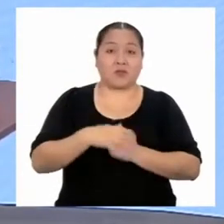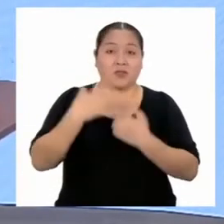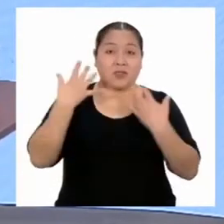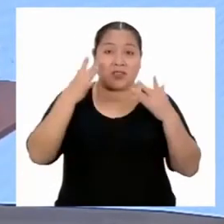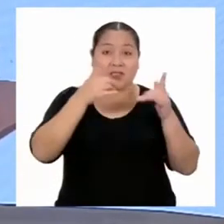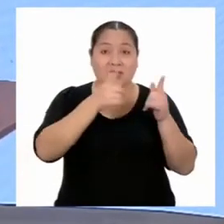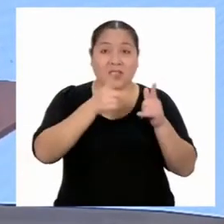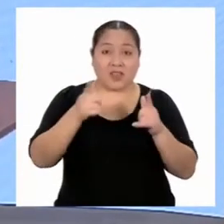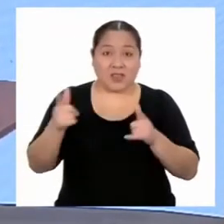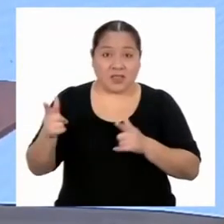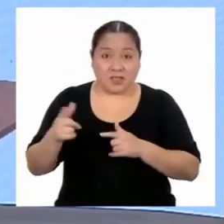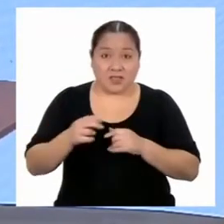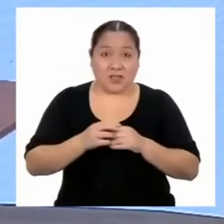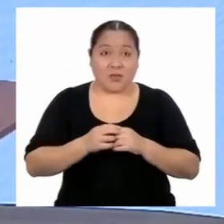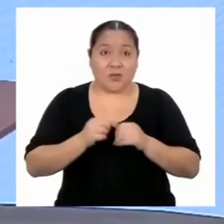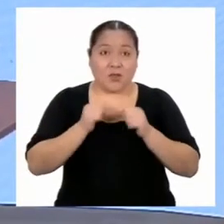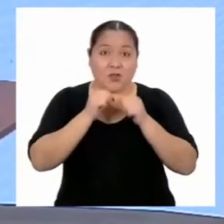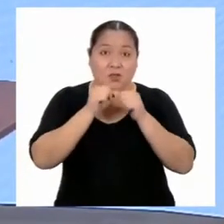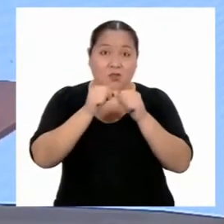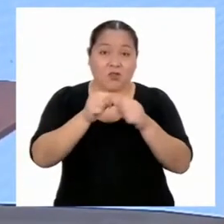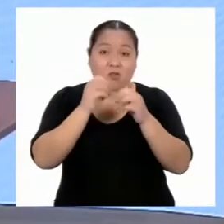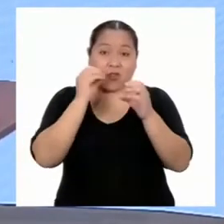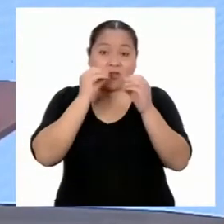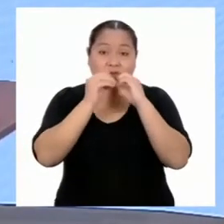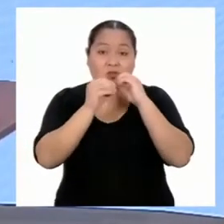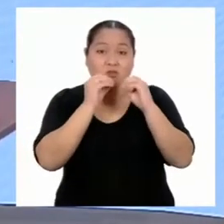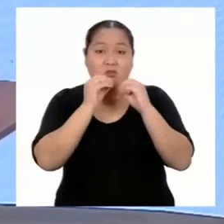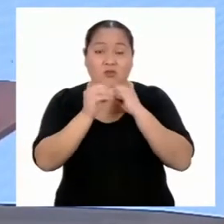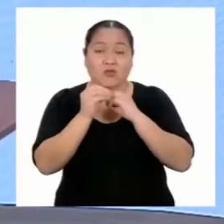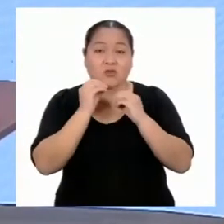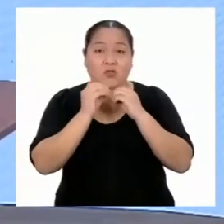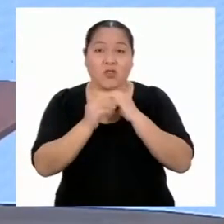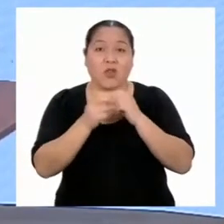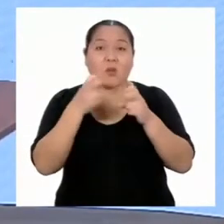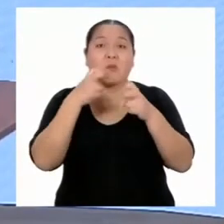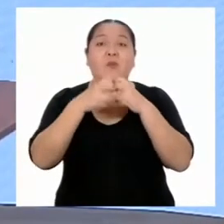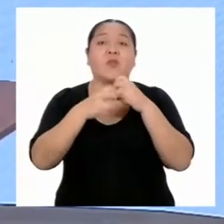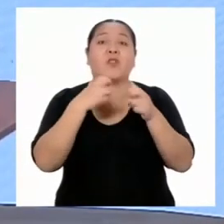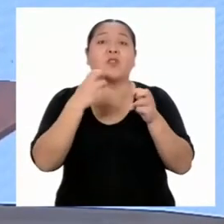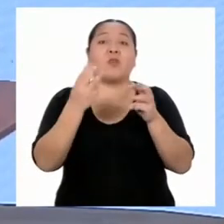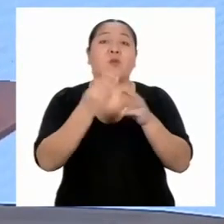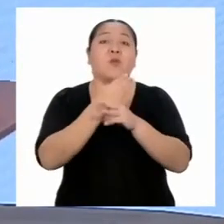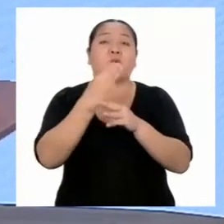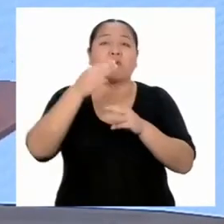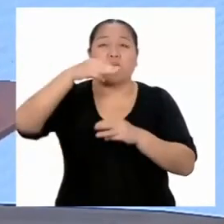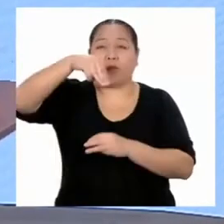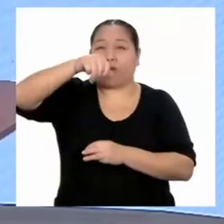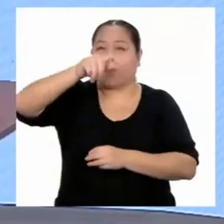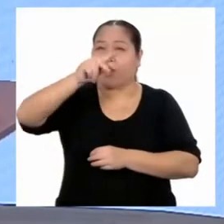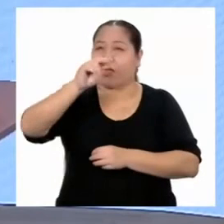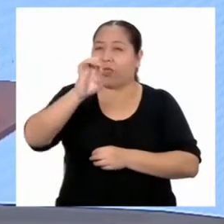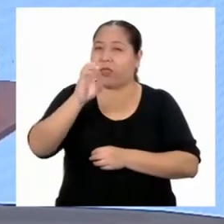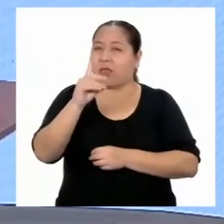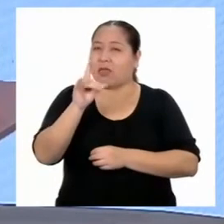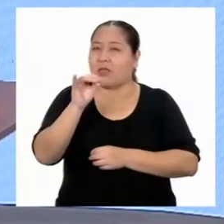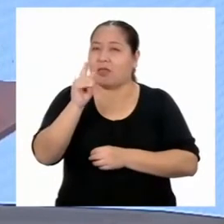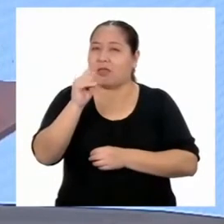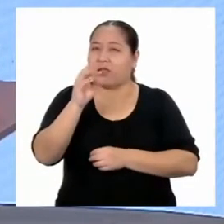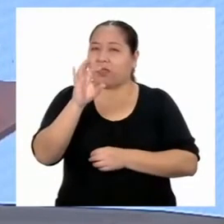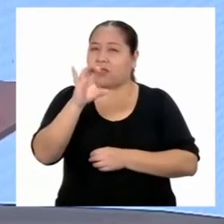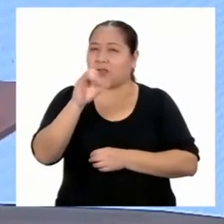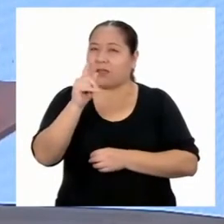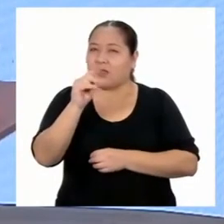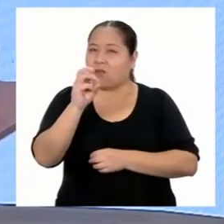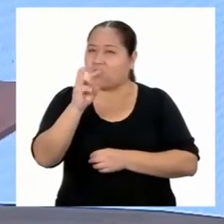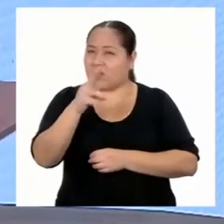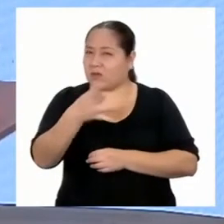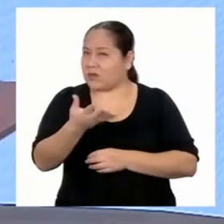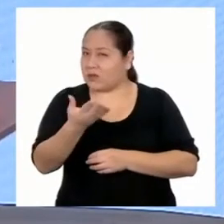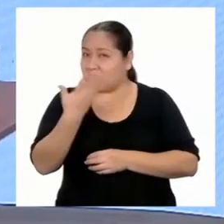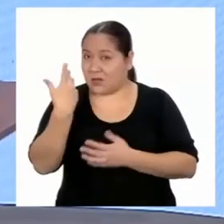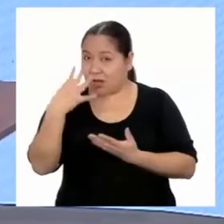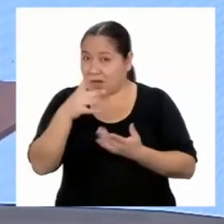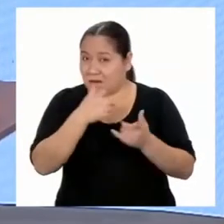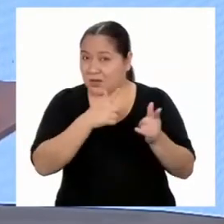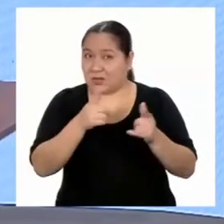estás listo para resolver el misterio matemático de Mate Detectives? Sí, creo que sí.